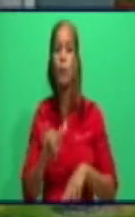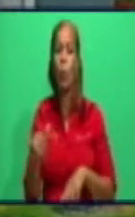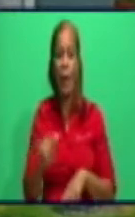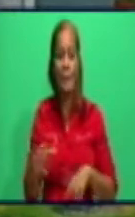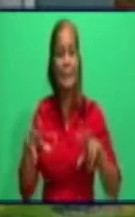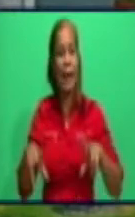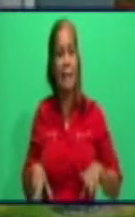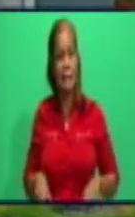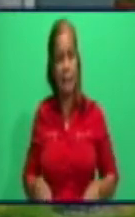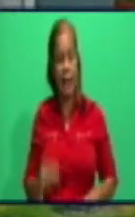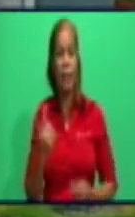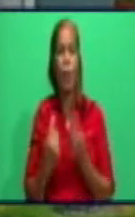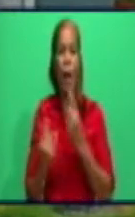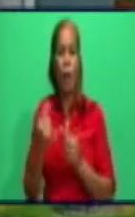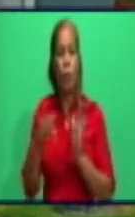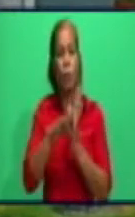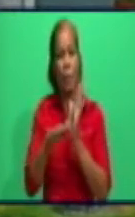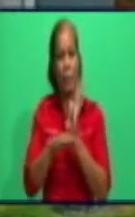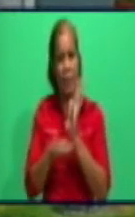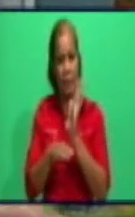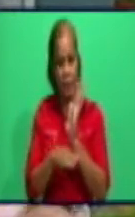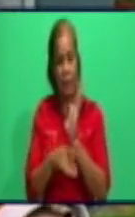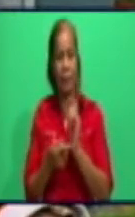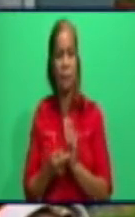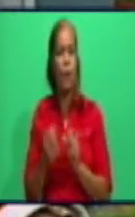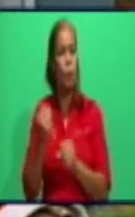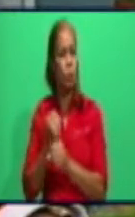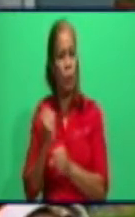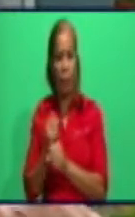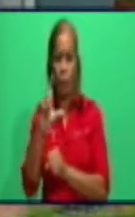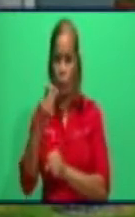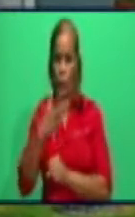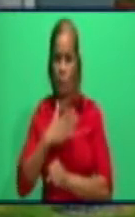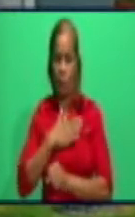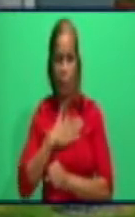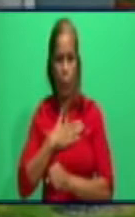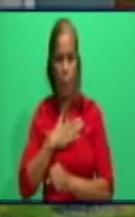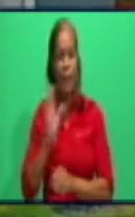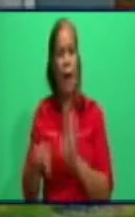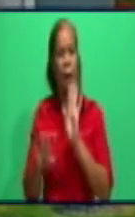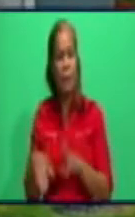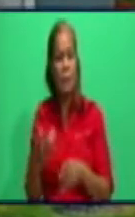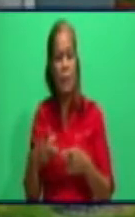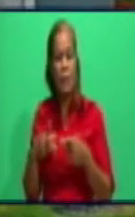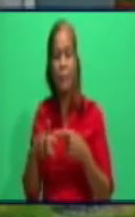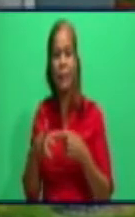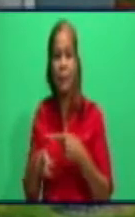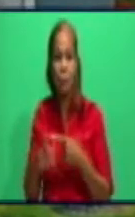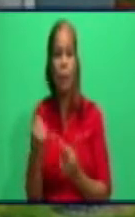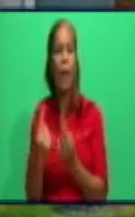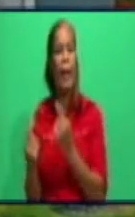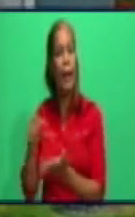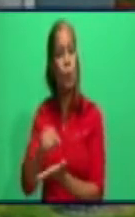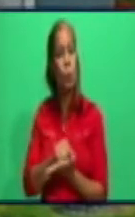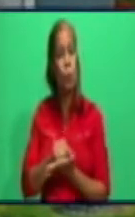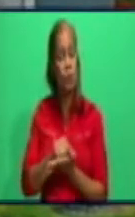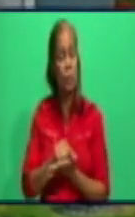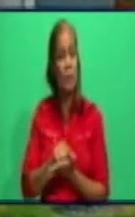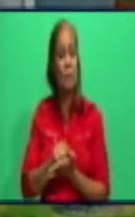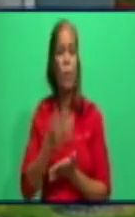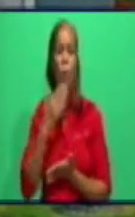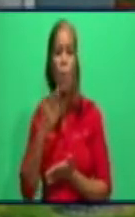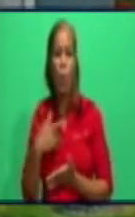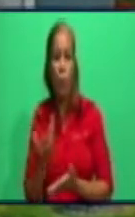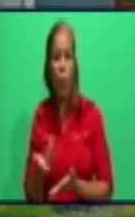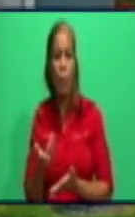Los trabajadores por cuenta propia, limitaciones en los servicios, ¿cómo marcha en este minuto todas estas medidas?